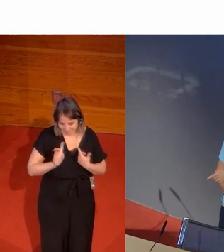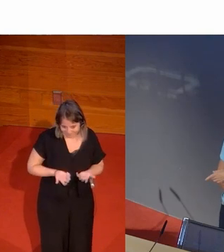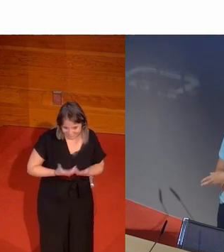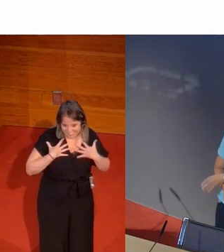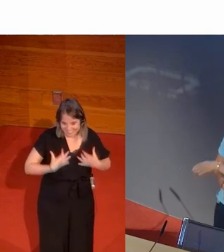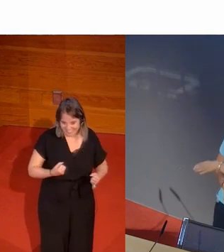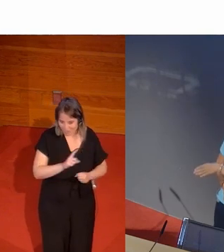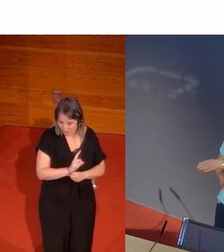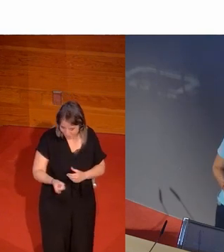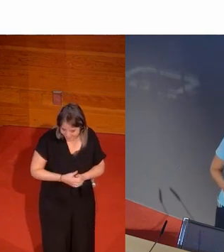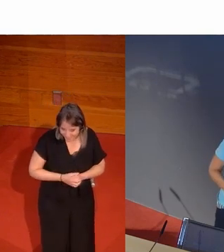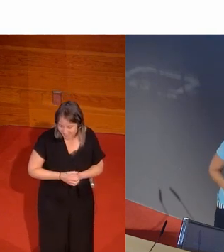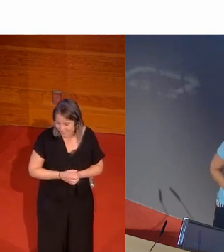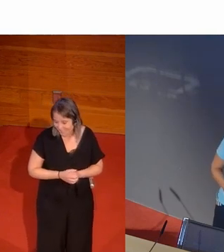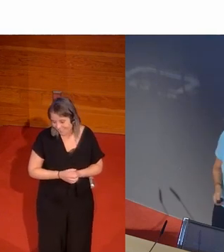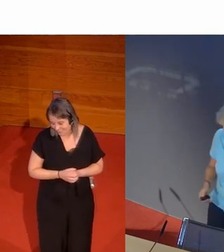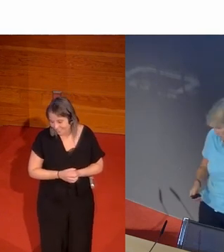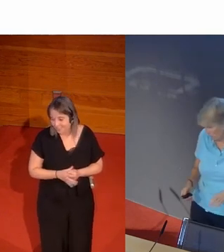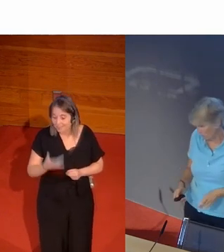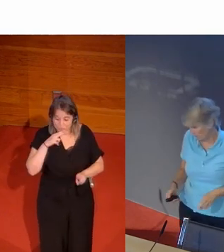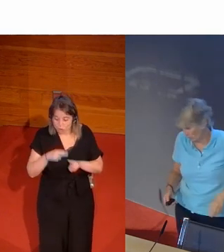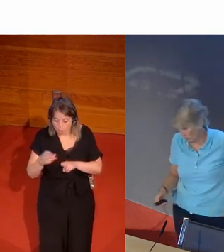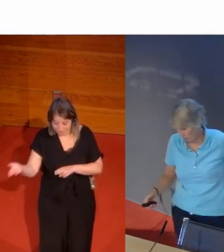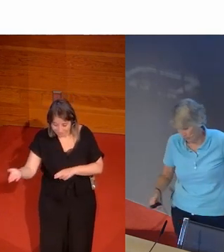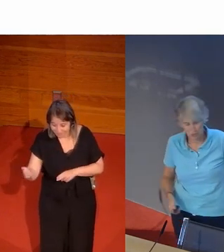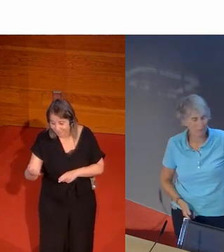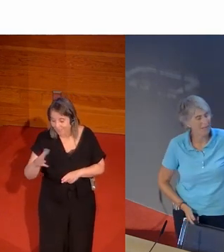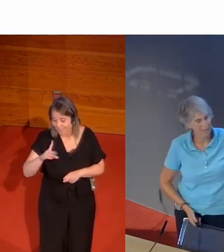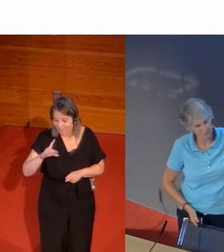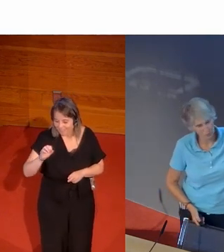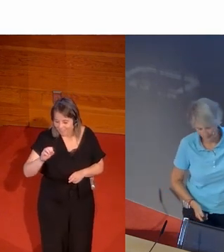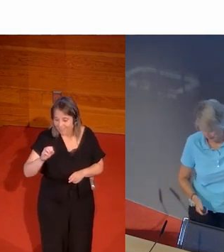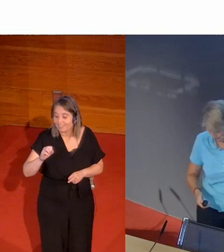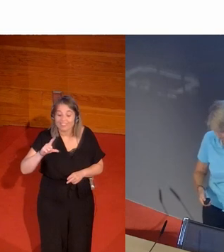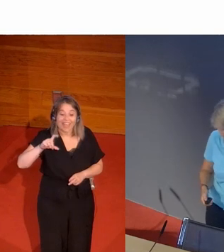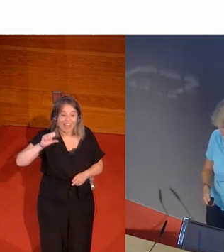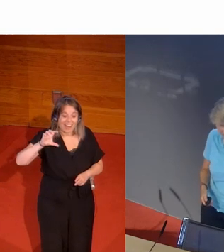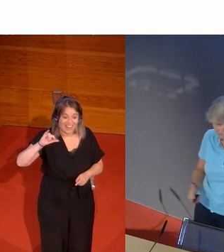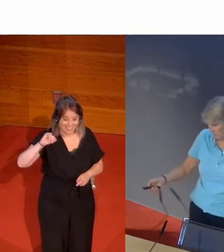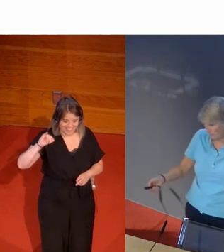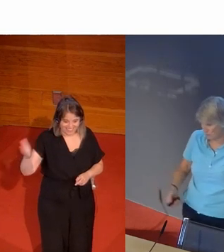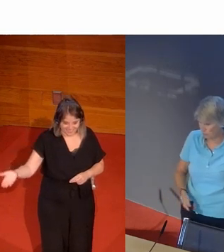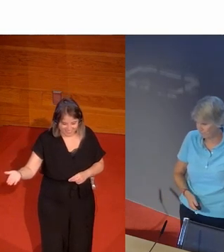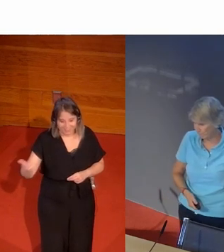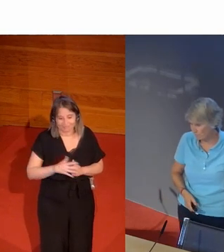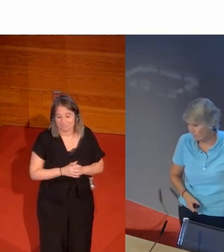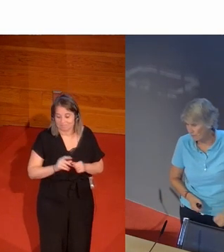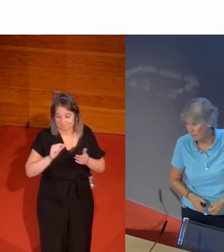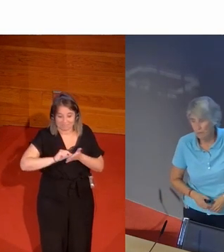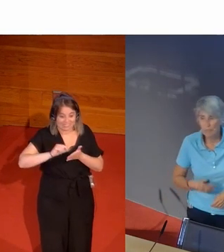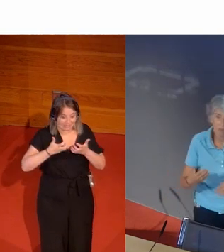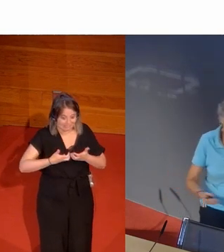A este le he puesto el nombre para que sepan estará ya más muerto pero se llamaba Arthur Daly que escribía esto.